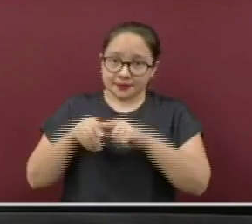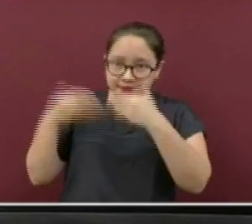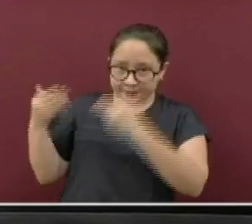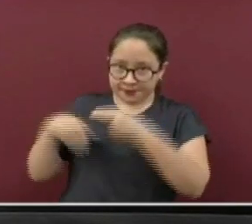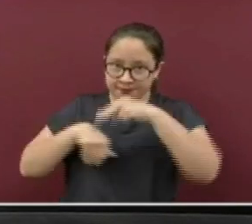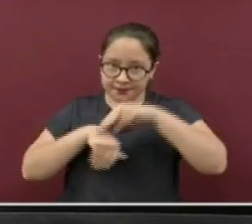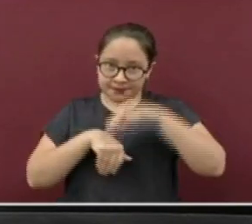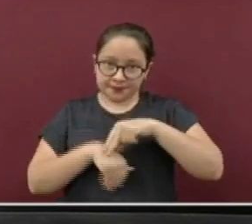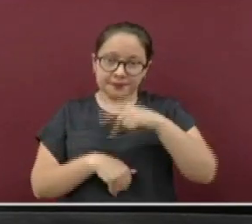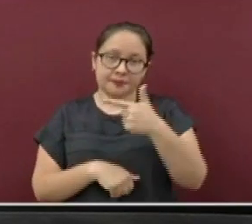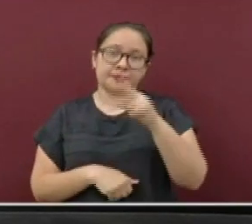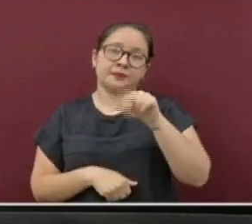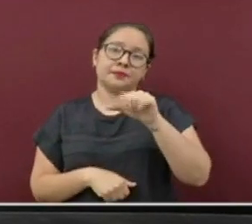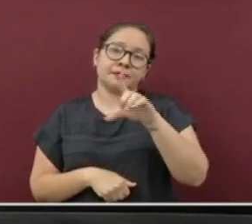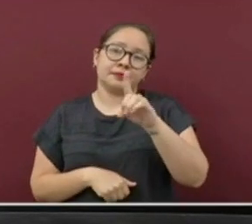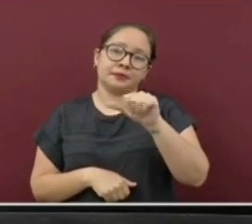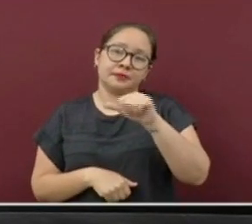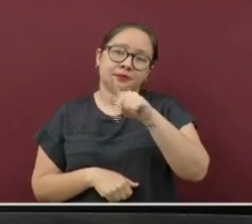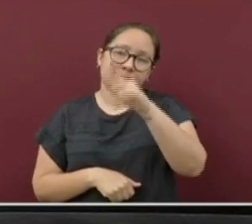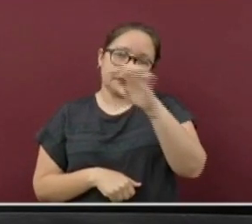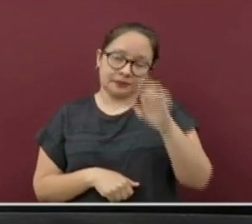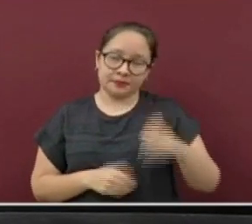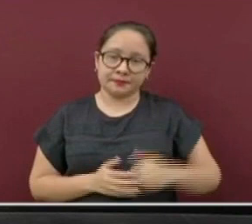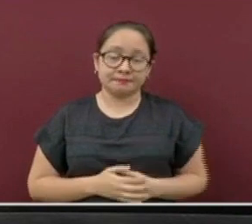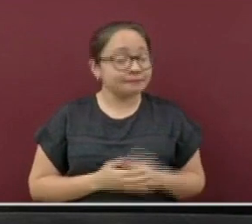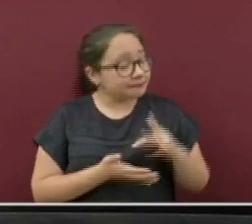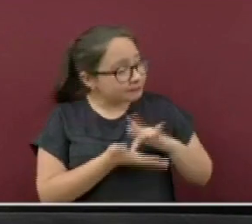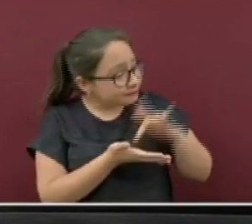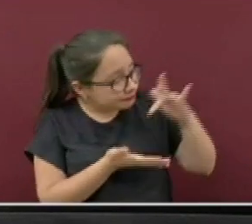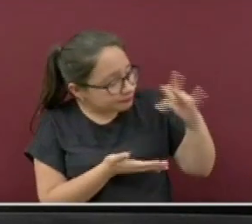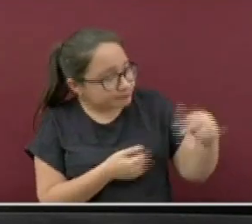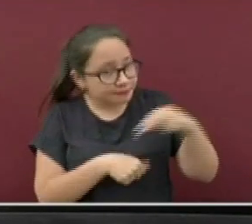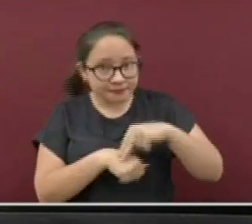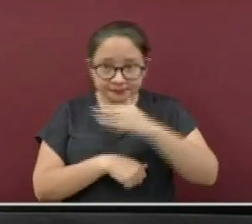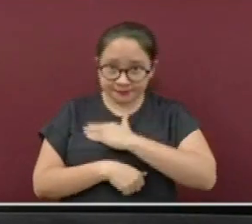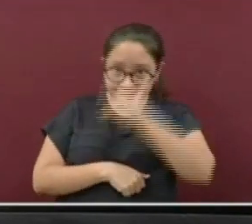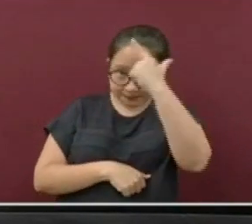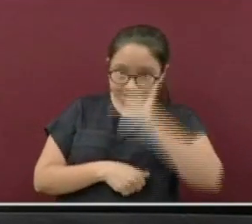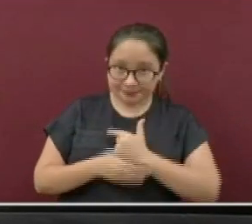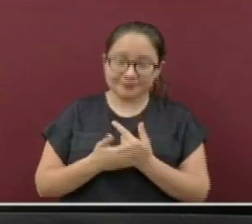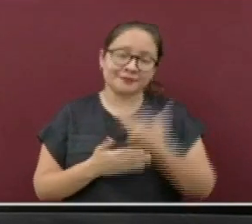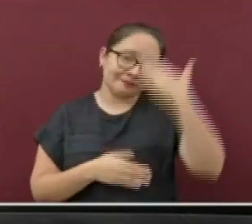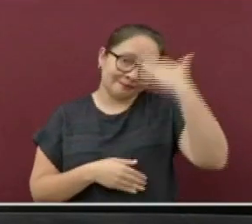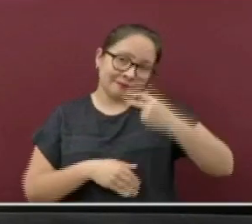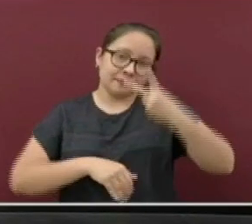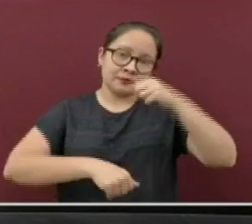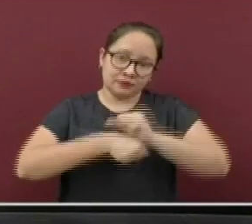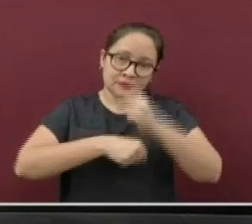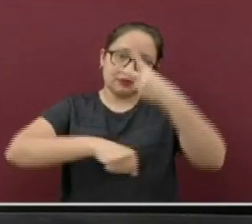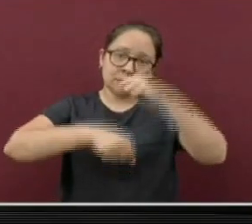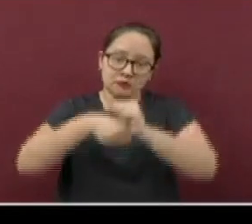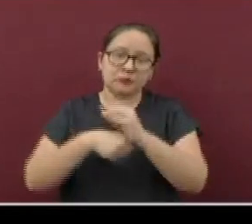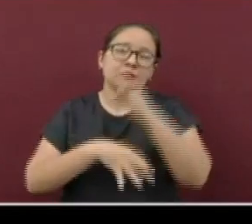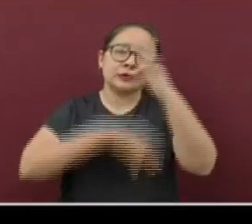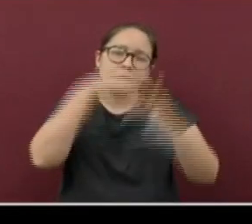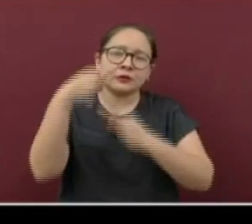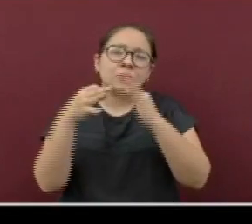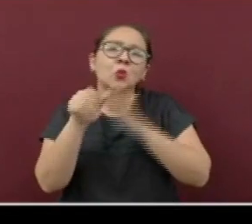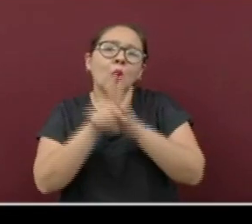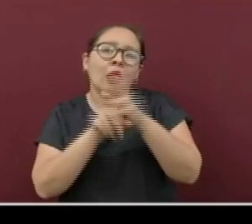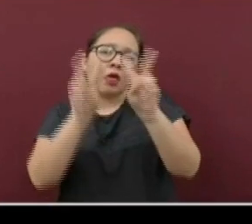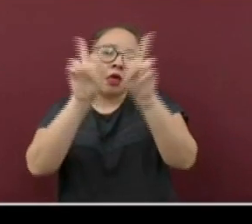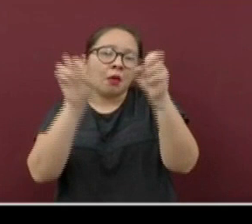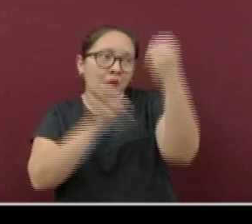Gracias, doctora. Buenas noches. Cada dos semanas se anuncia en este espacio la situación del semáforo epidemiológico de